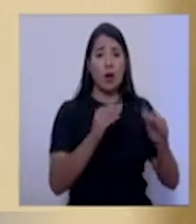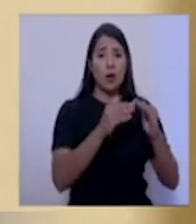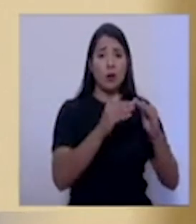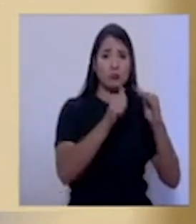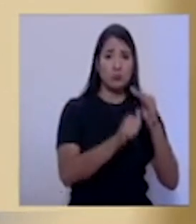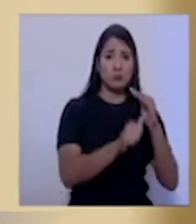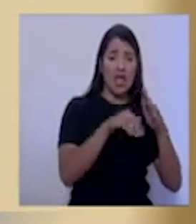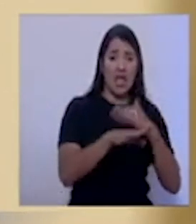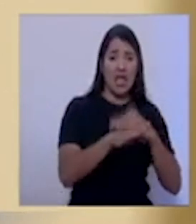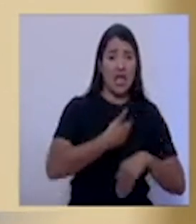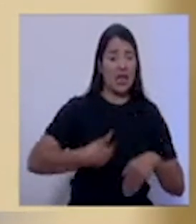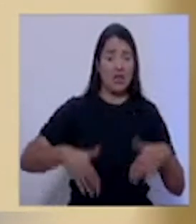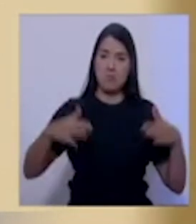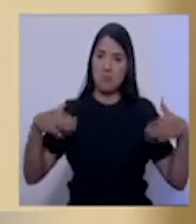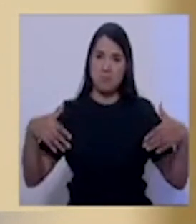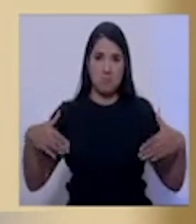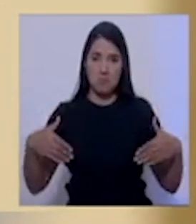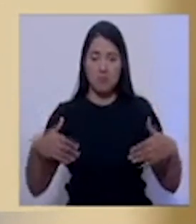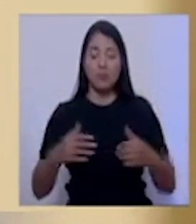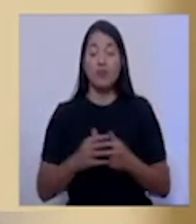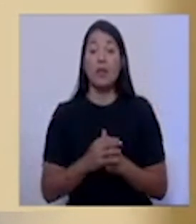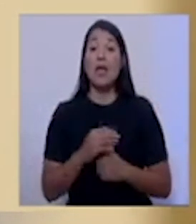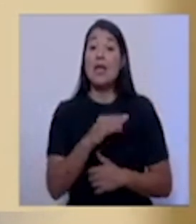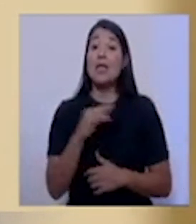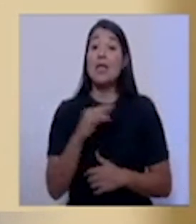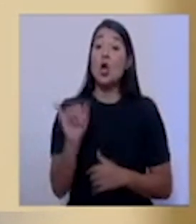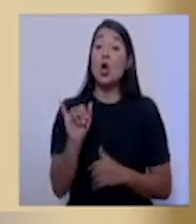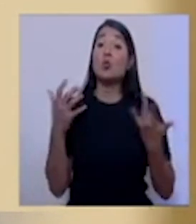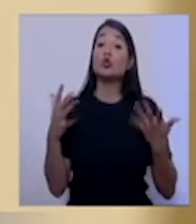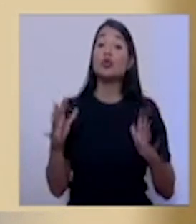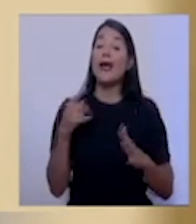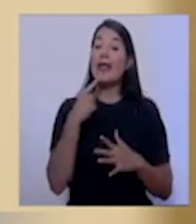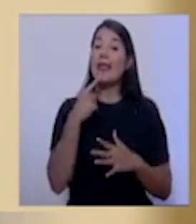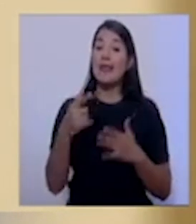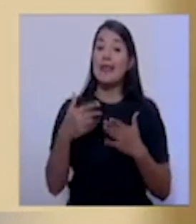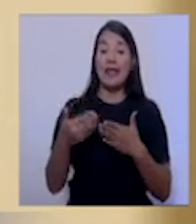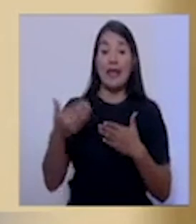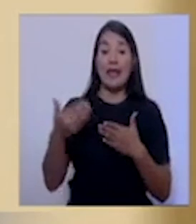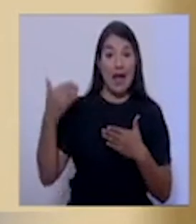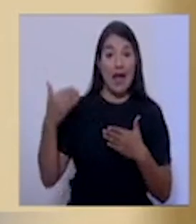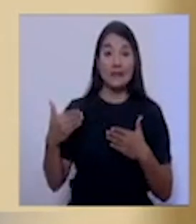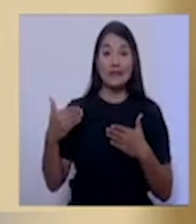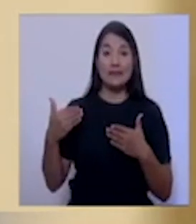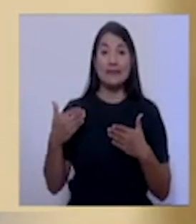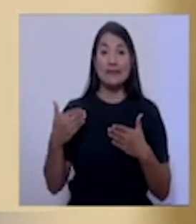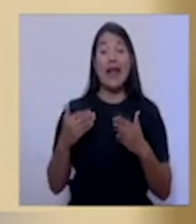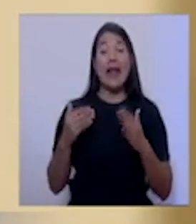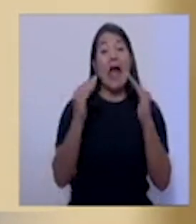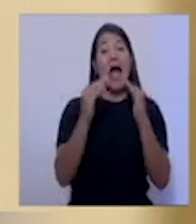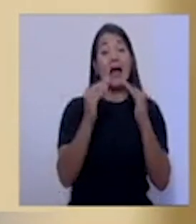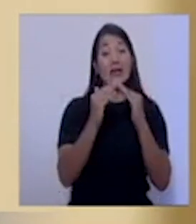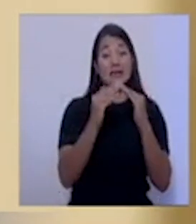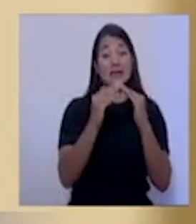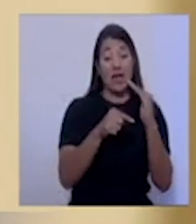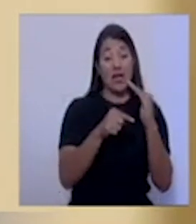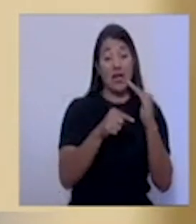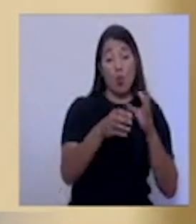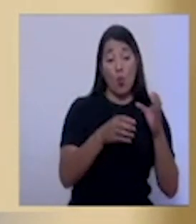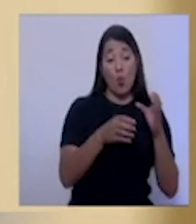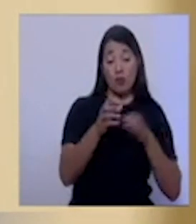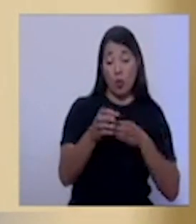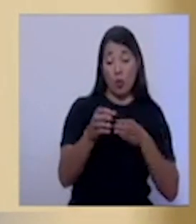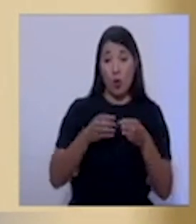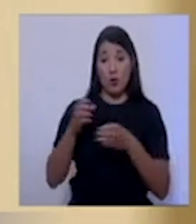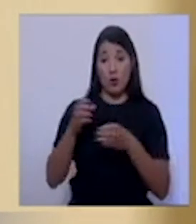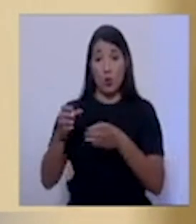que están habilitados en Heredia. Y como lo mencionaba anteriormente, el tema de las cuarterías lo hemos trabajado directamente en el